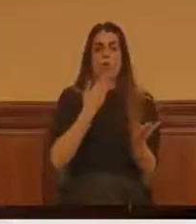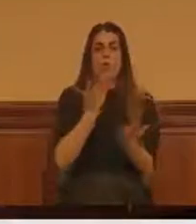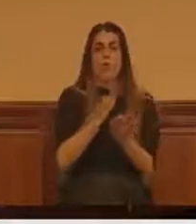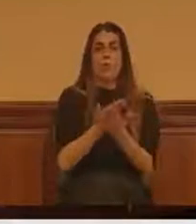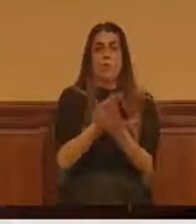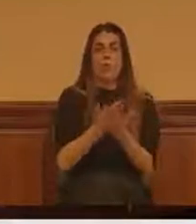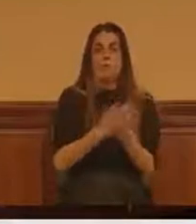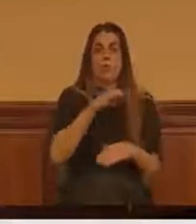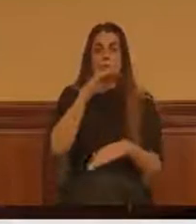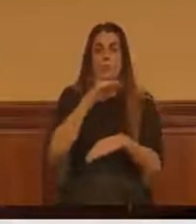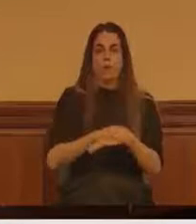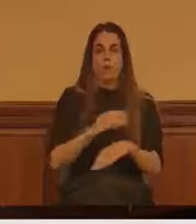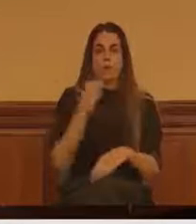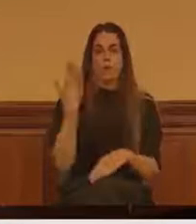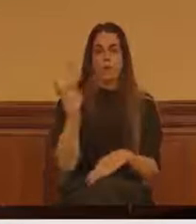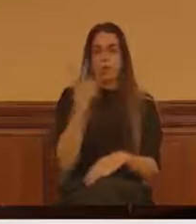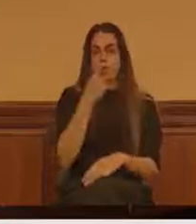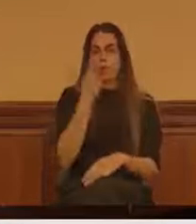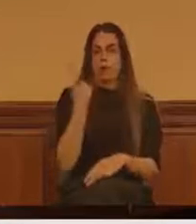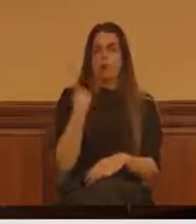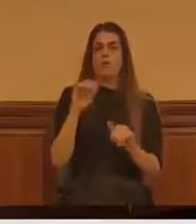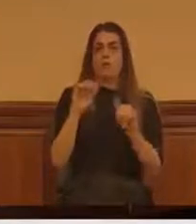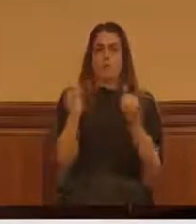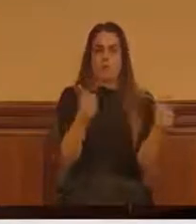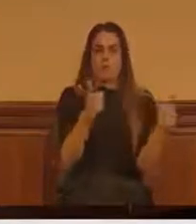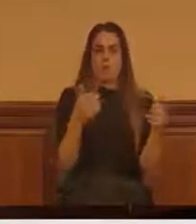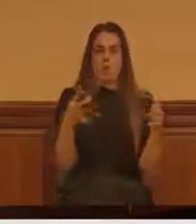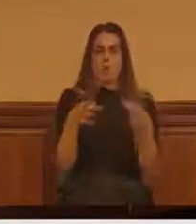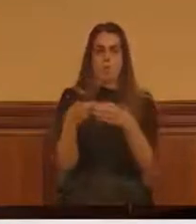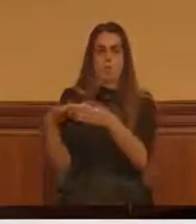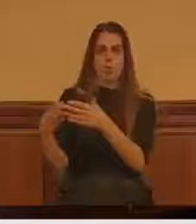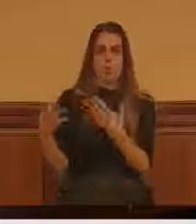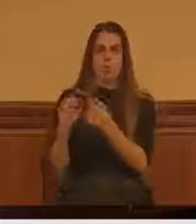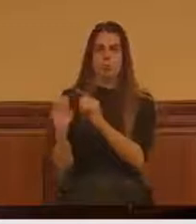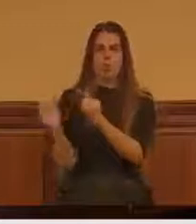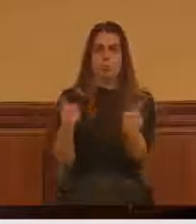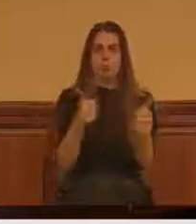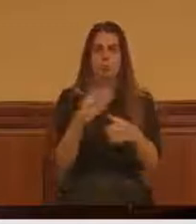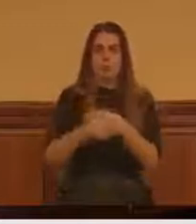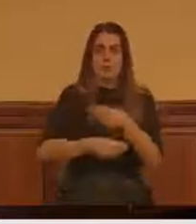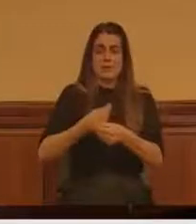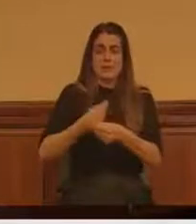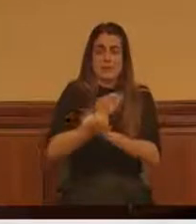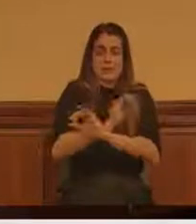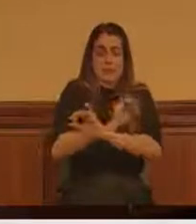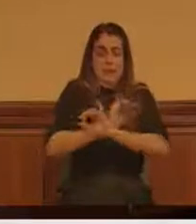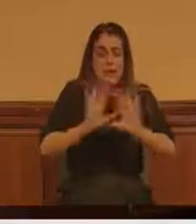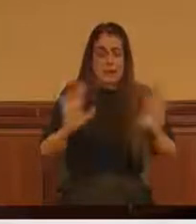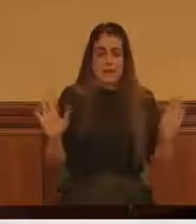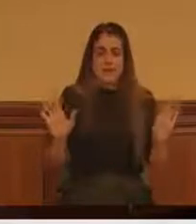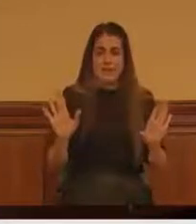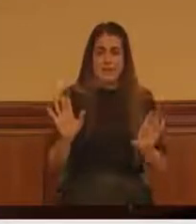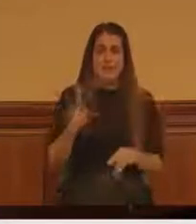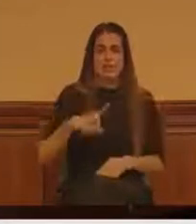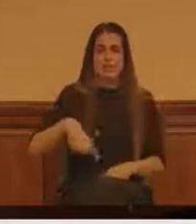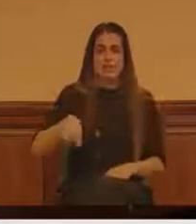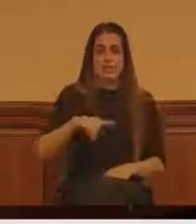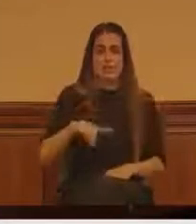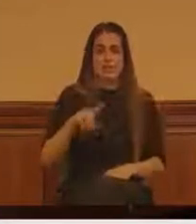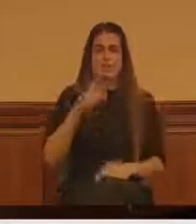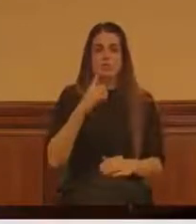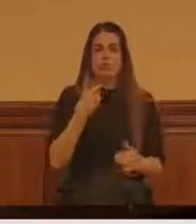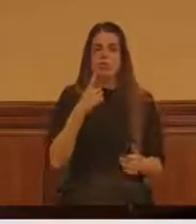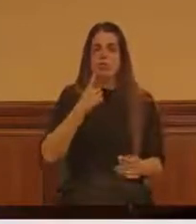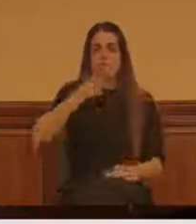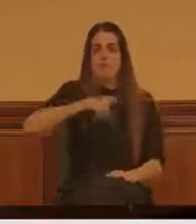aprobó en este pleno por unanimidad y no se ha hecho absolutamente nada. Y lo vamos a sacar todos los